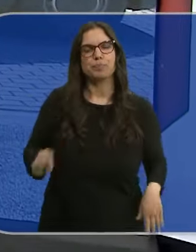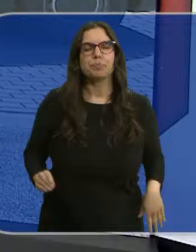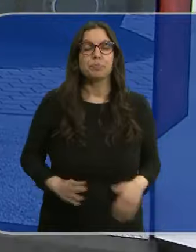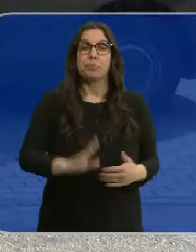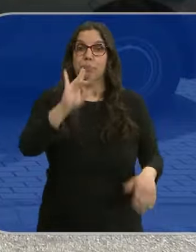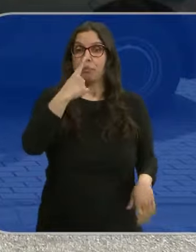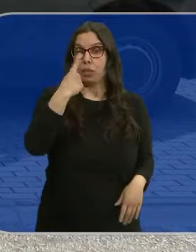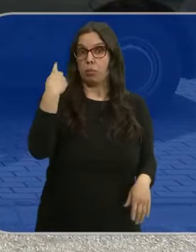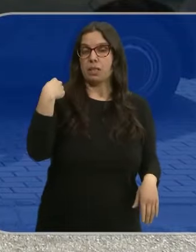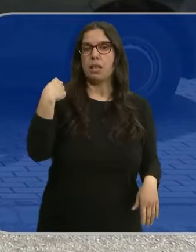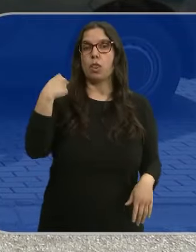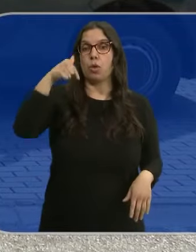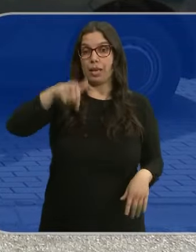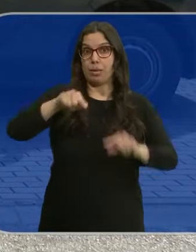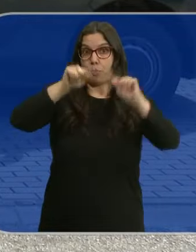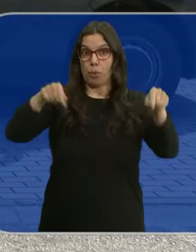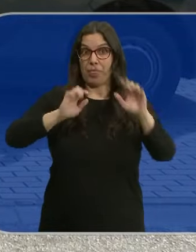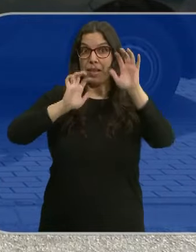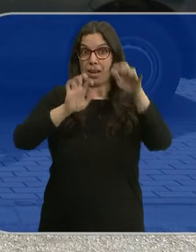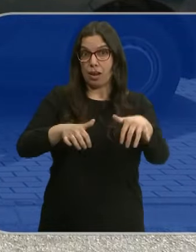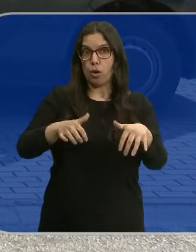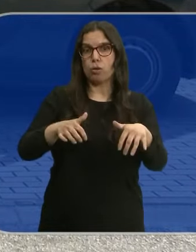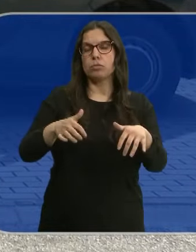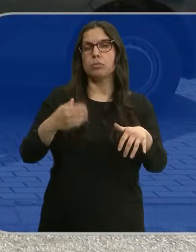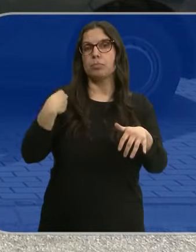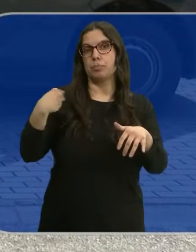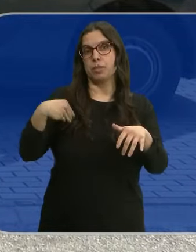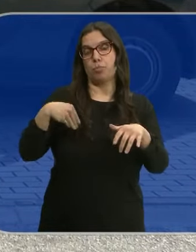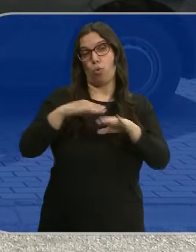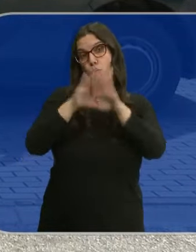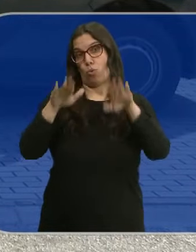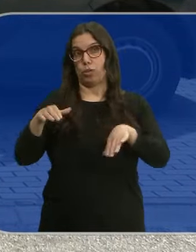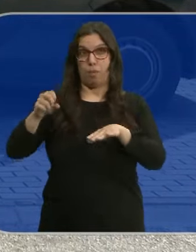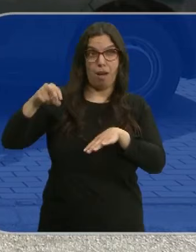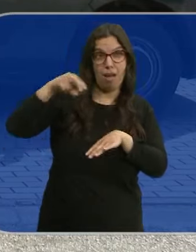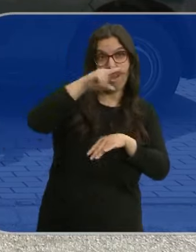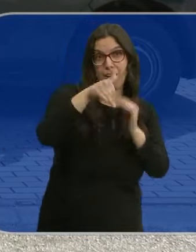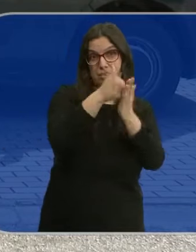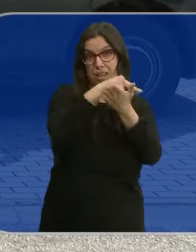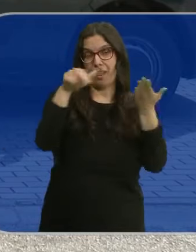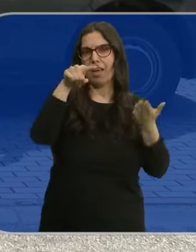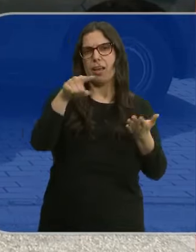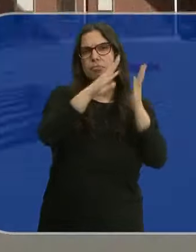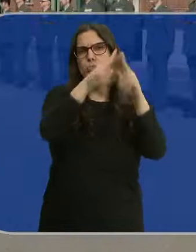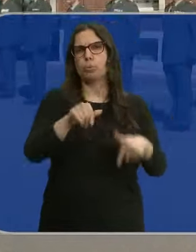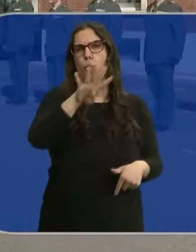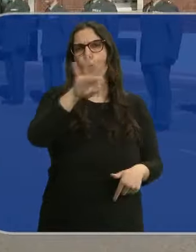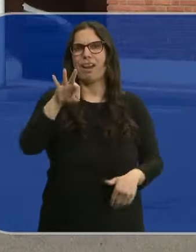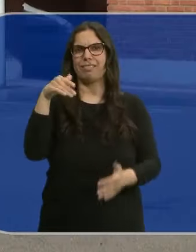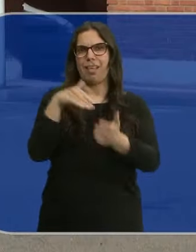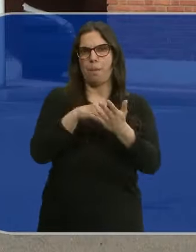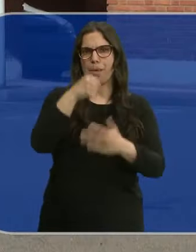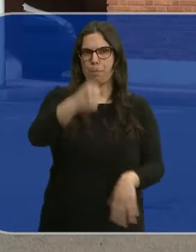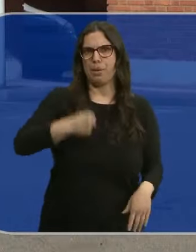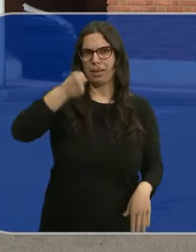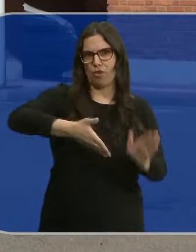Sí, el año pasado en esta provincia de León, la última de la comunidad, antes de entrar en Galicia, se contabilizaron hasta 40.000 peregrinos